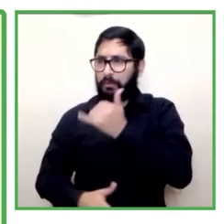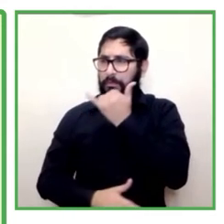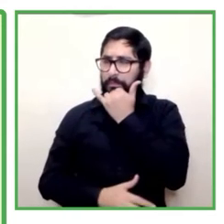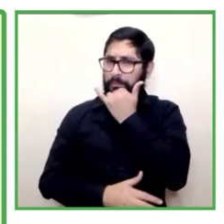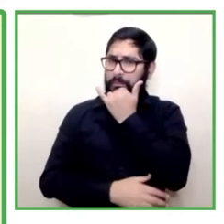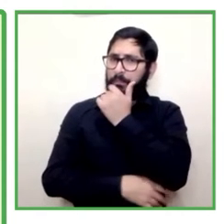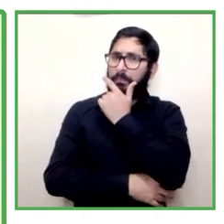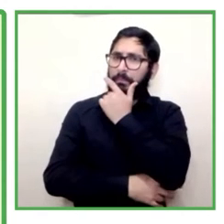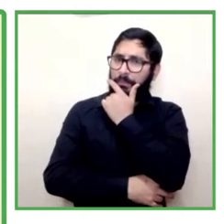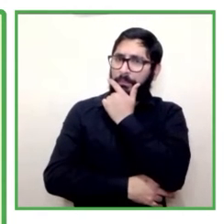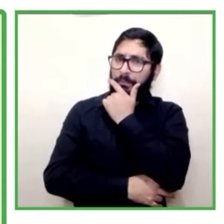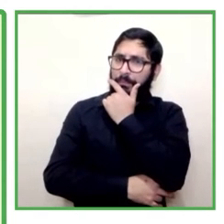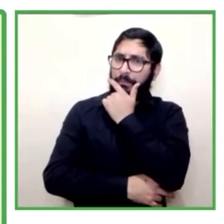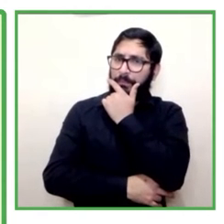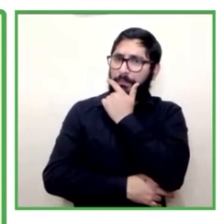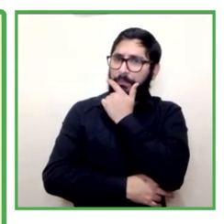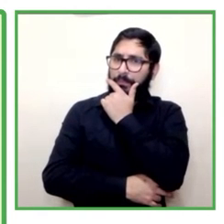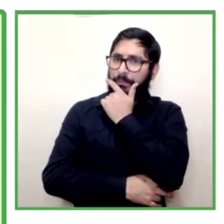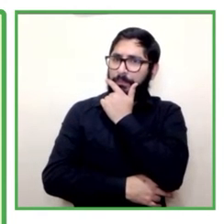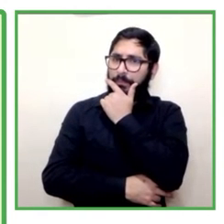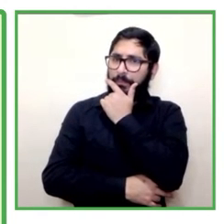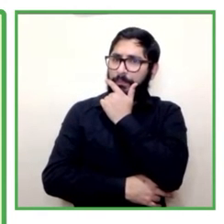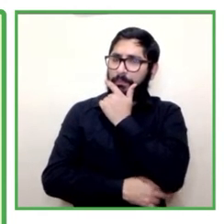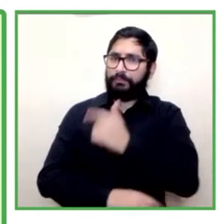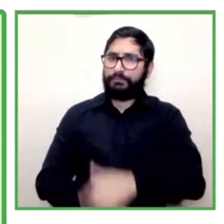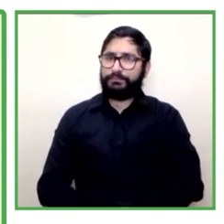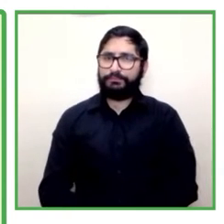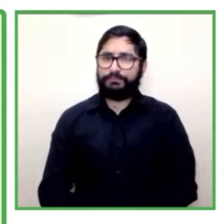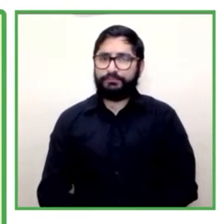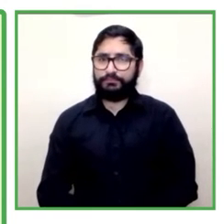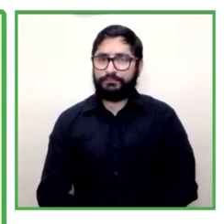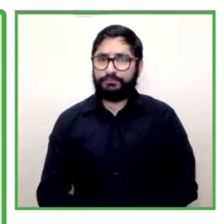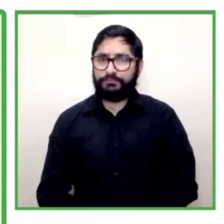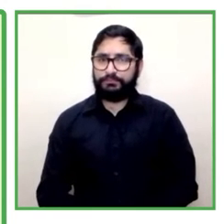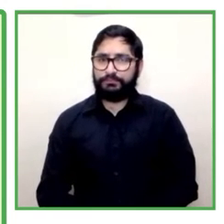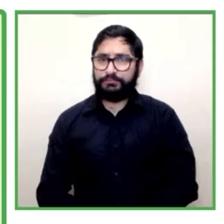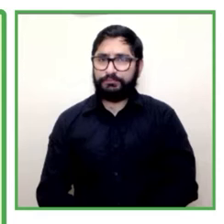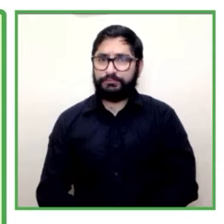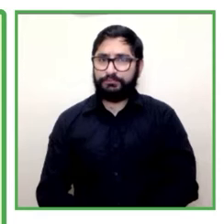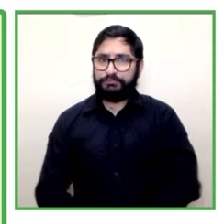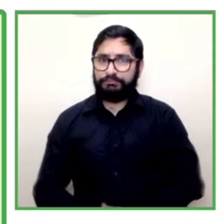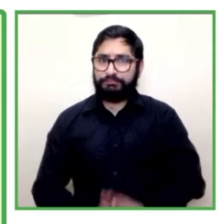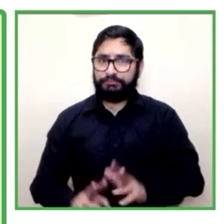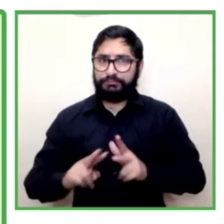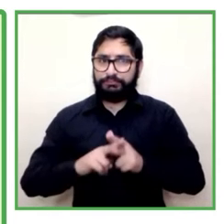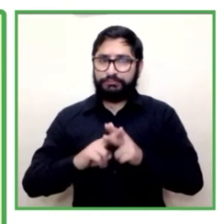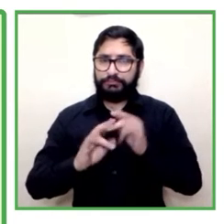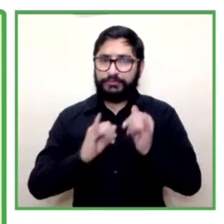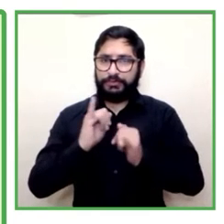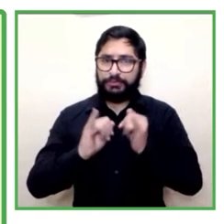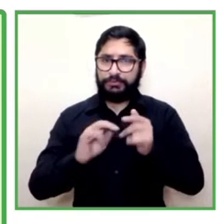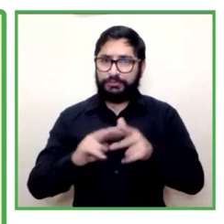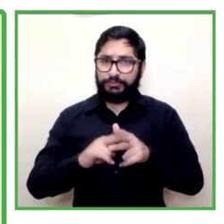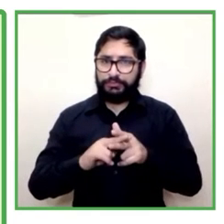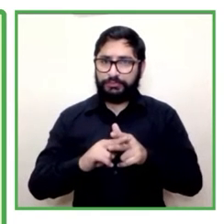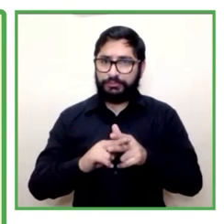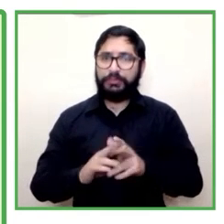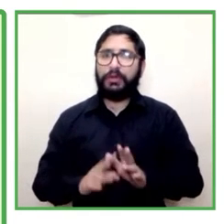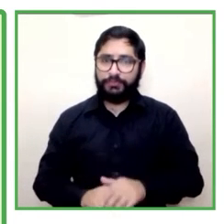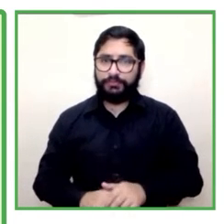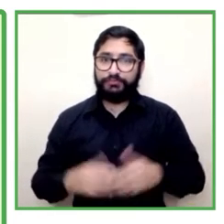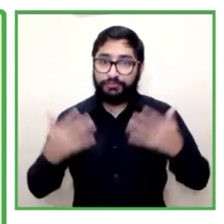los que están en rojo ya los tenemos listos. Conocer a los otros, generar lazos de confianza, conocer el negocio, definir roles, en este caso nuestra cooperativa